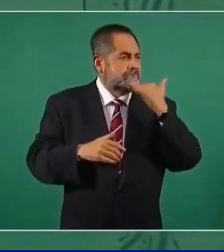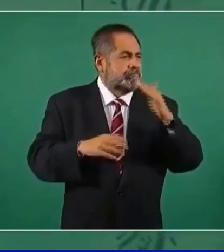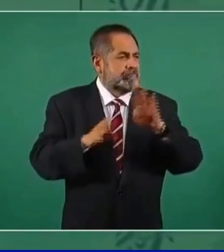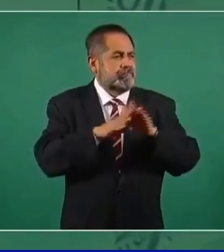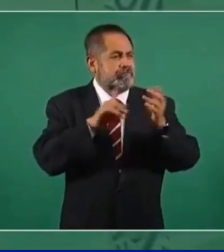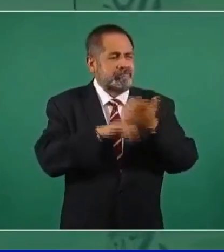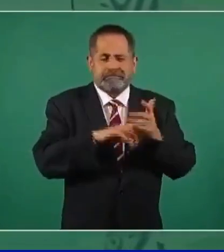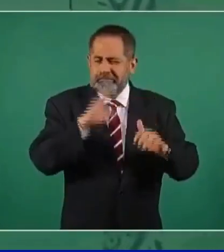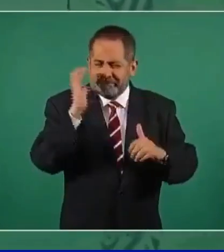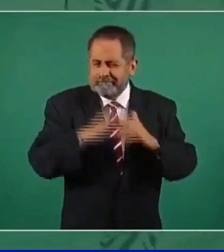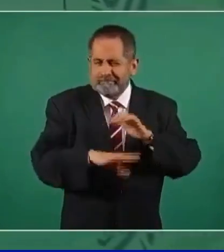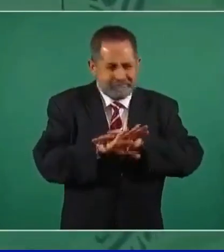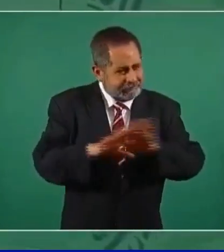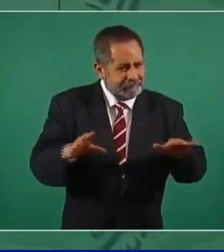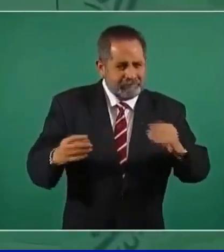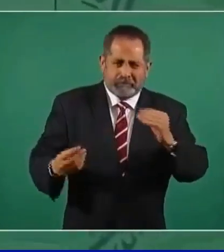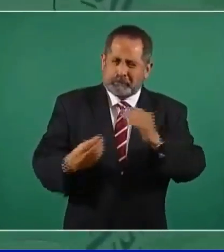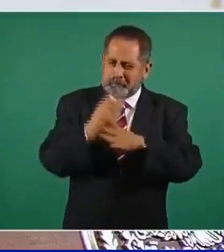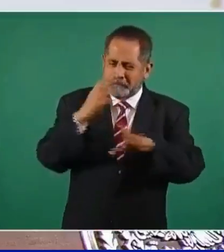por algo nuevo.